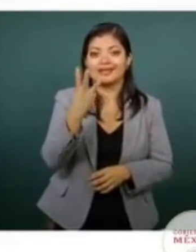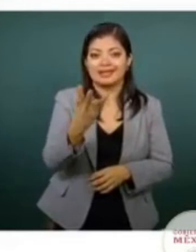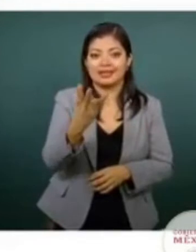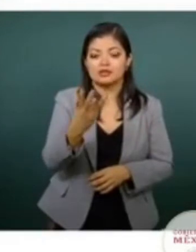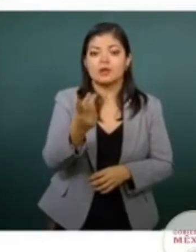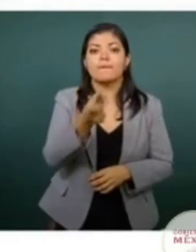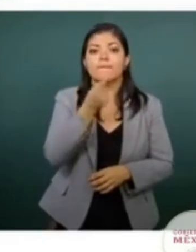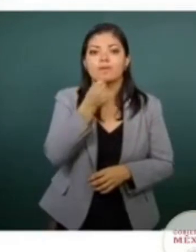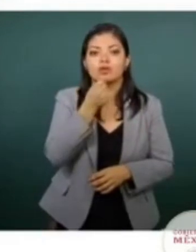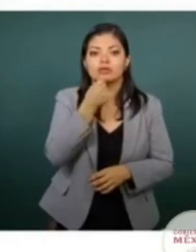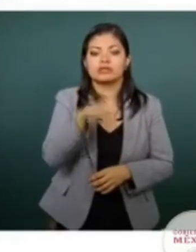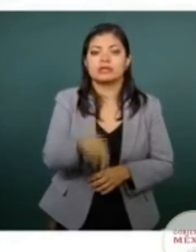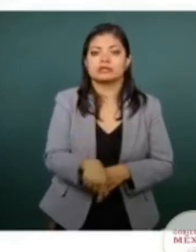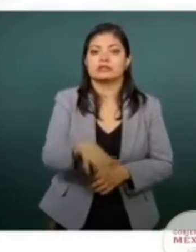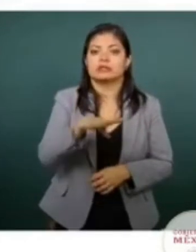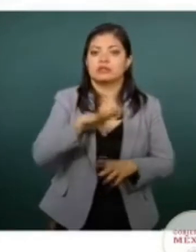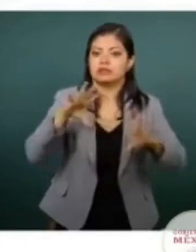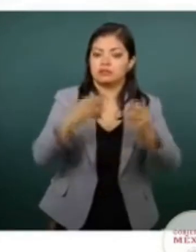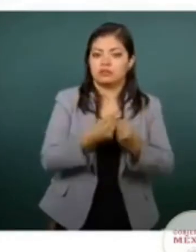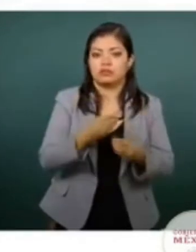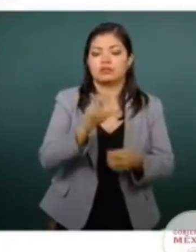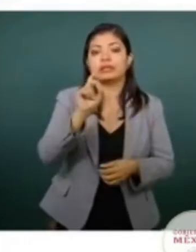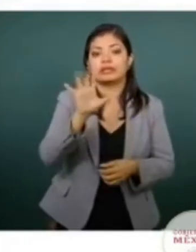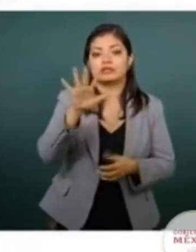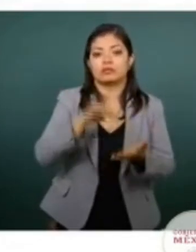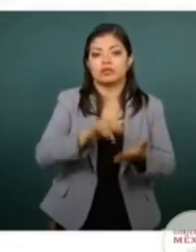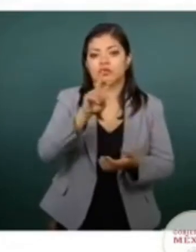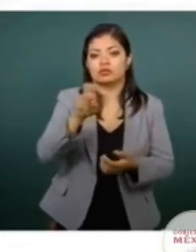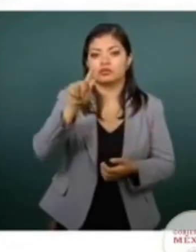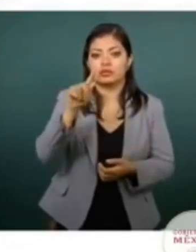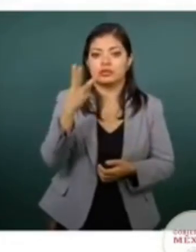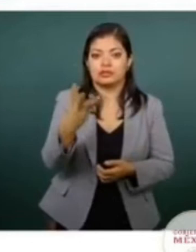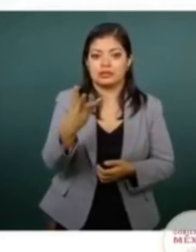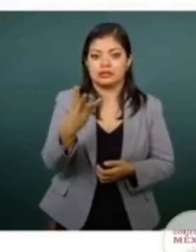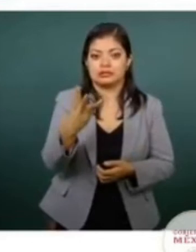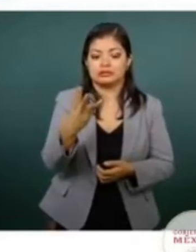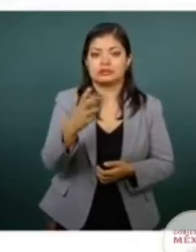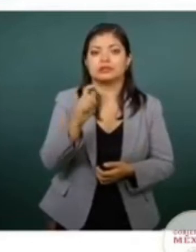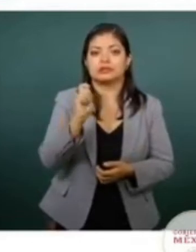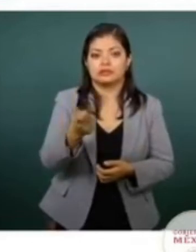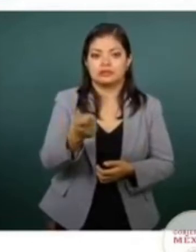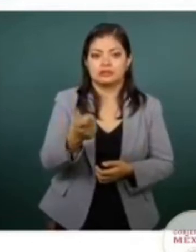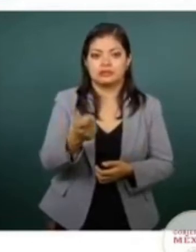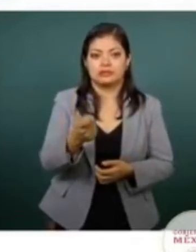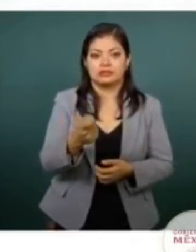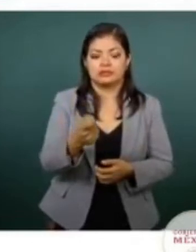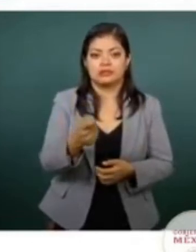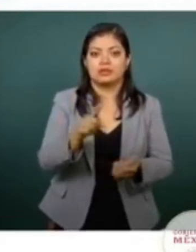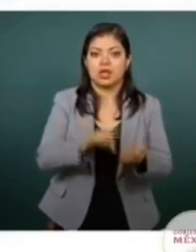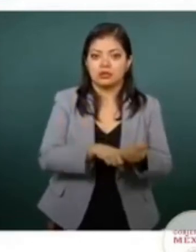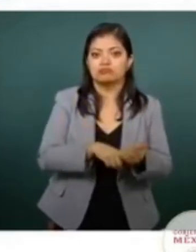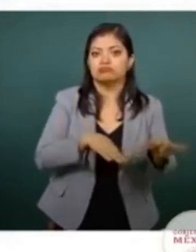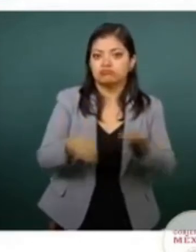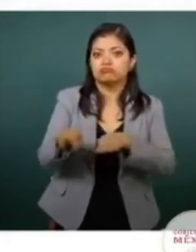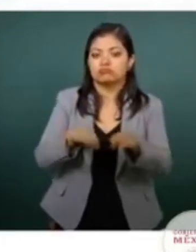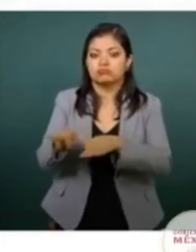en Jalisco, y 35 mil 273 que están operando en